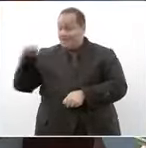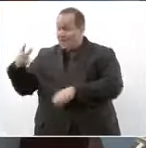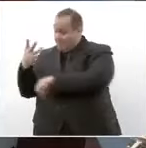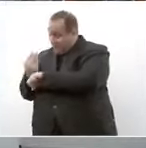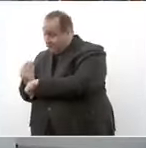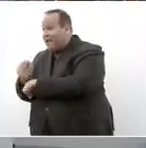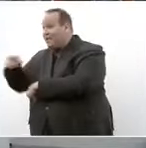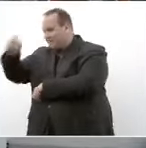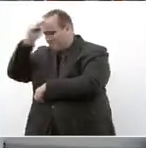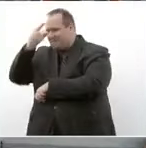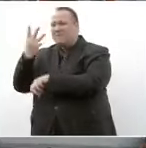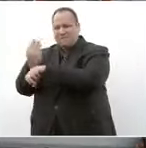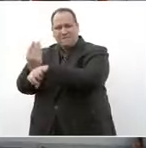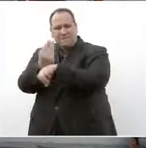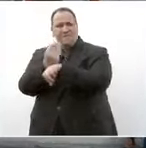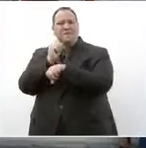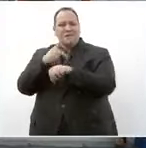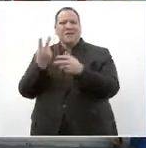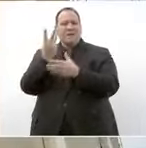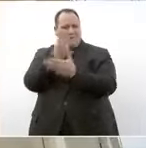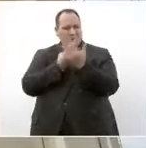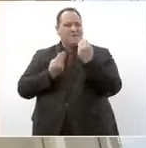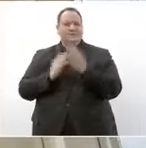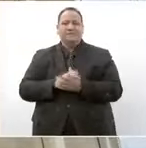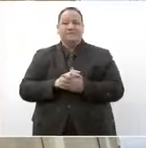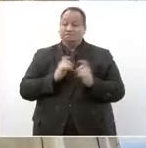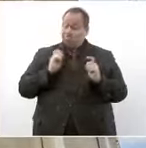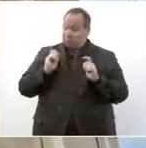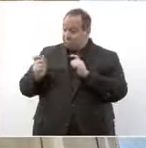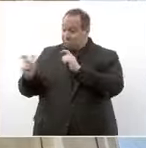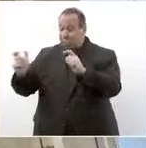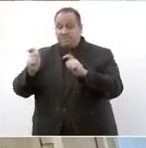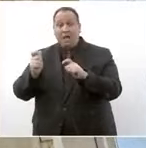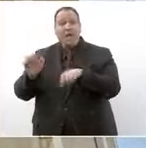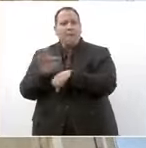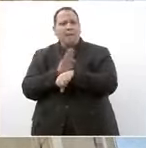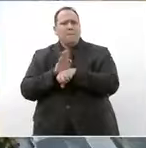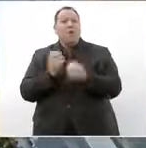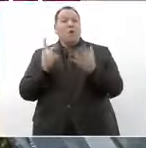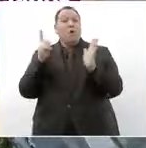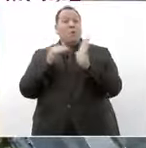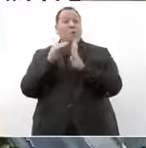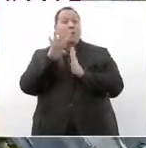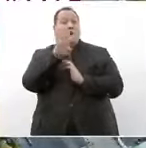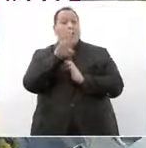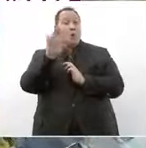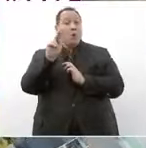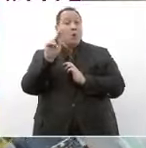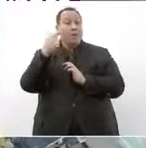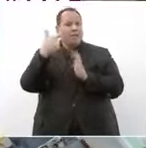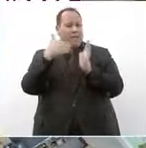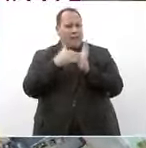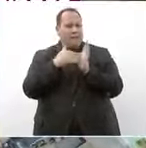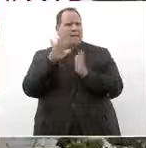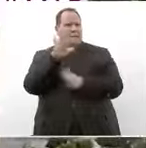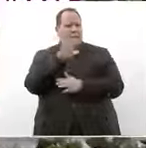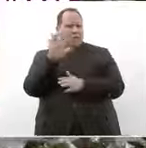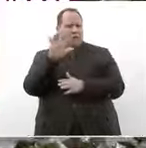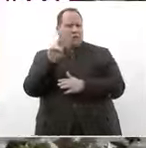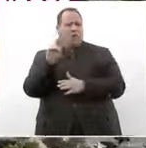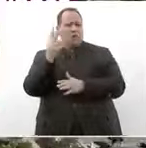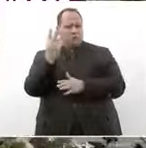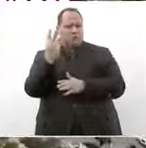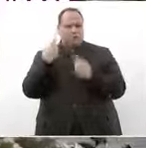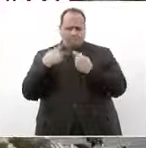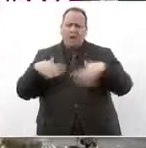Ensenada y Mexicali con esta inversión se beneficia a 1 millón 487 mil